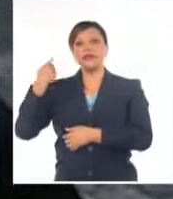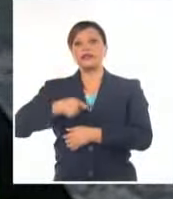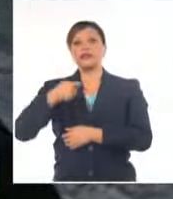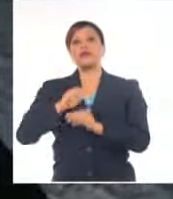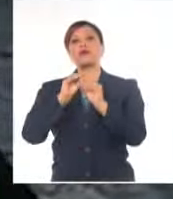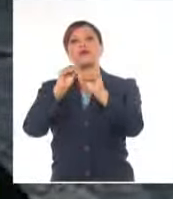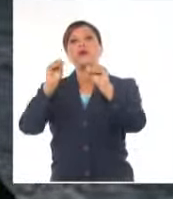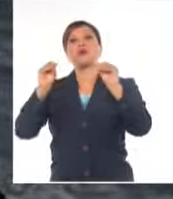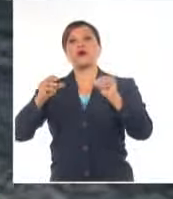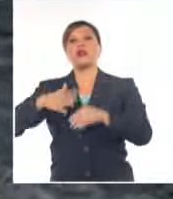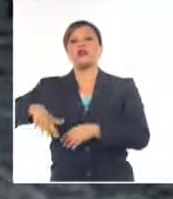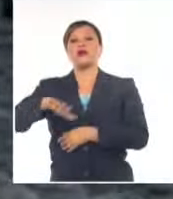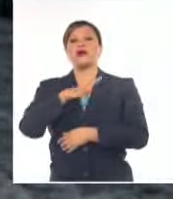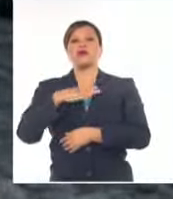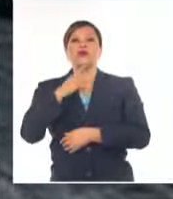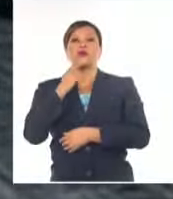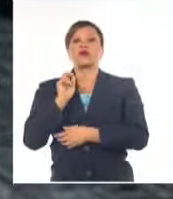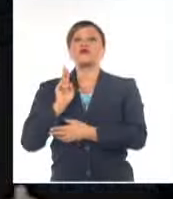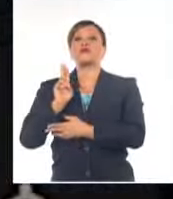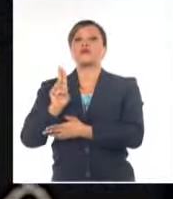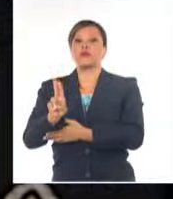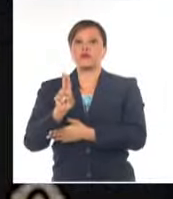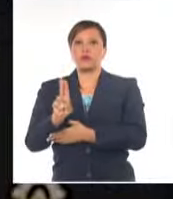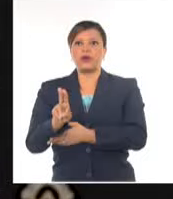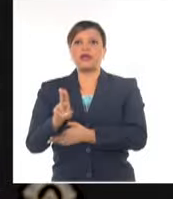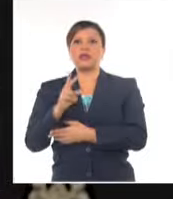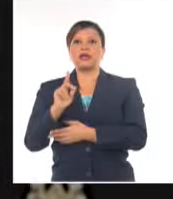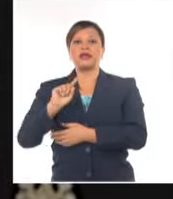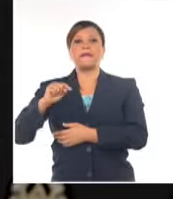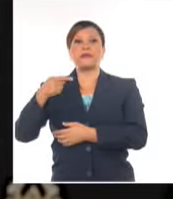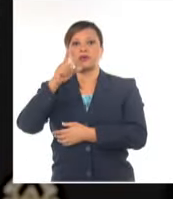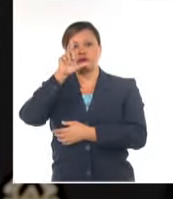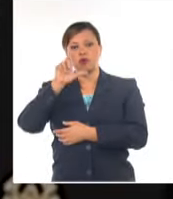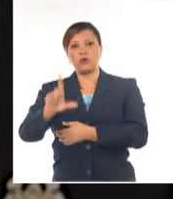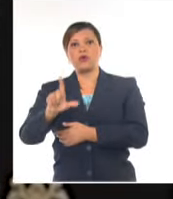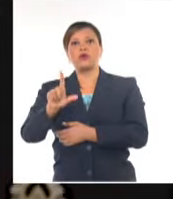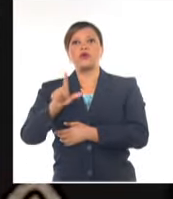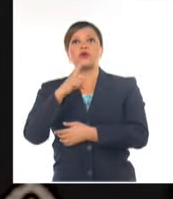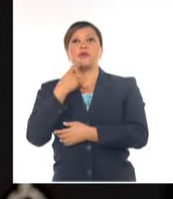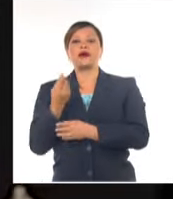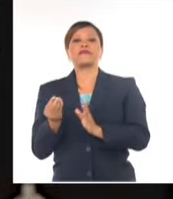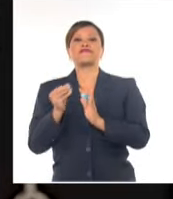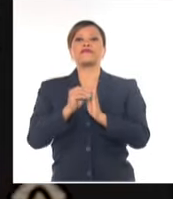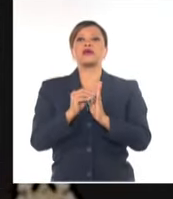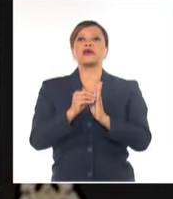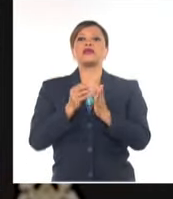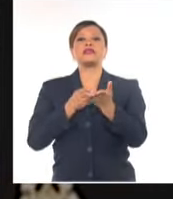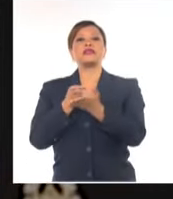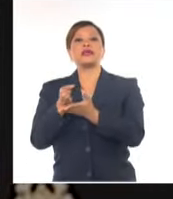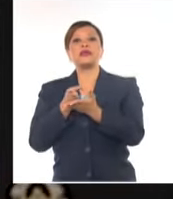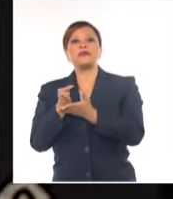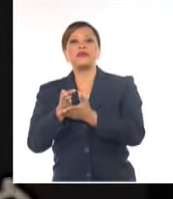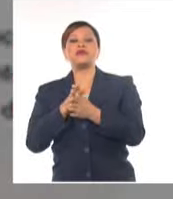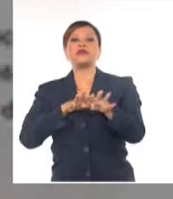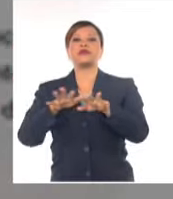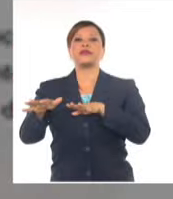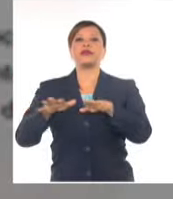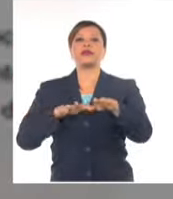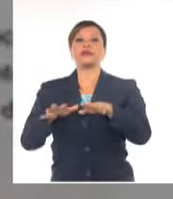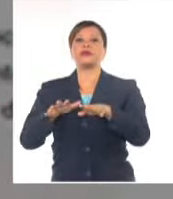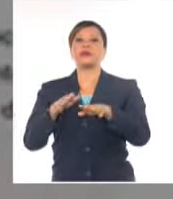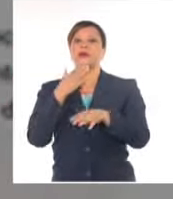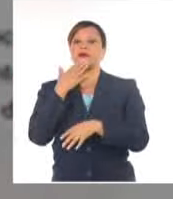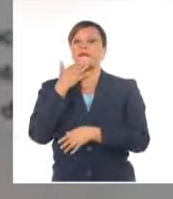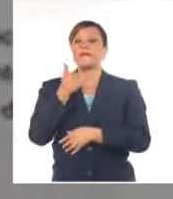la instancia de carácter extraordinario el próximo lunes para la implementación y seguimiento de las acciones en favor de